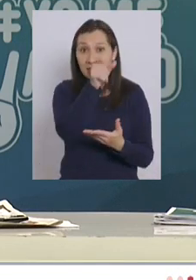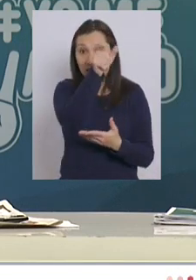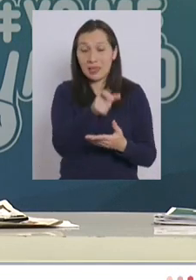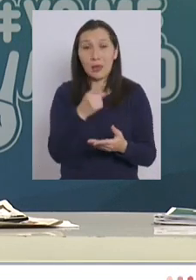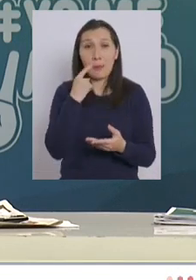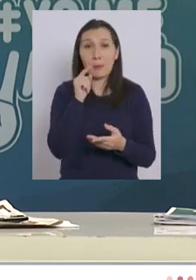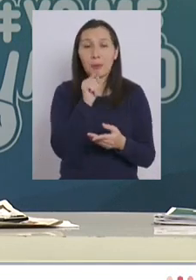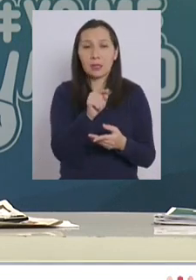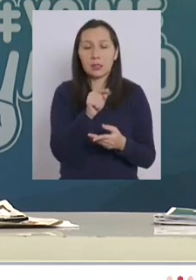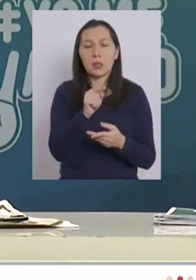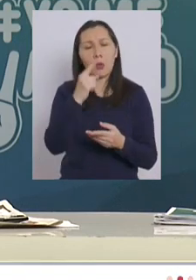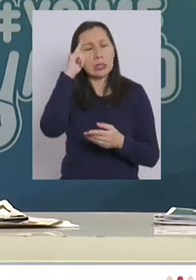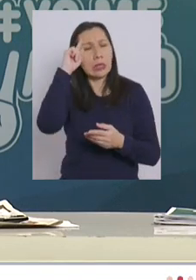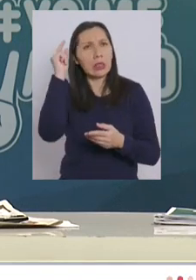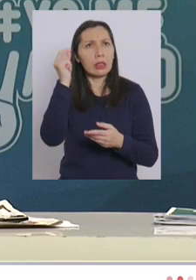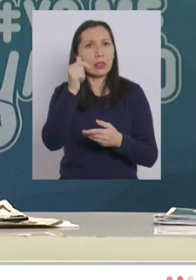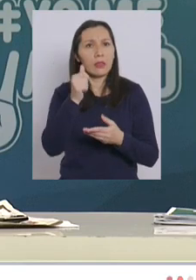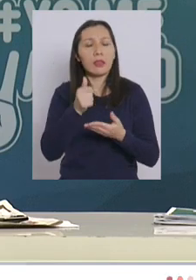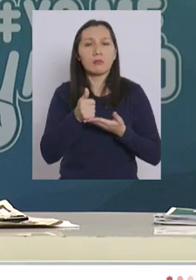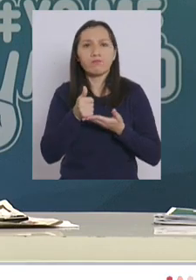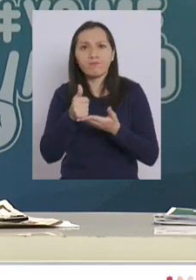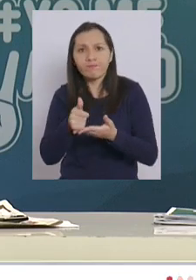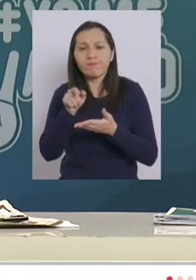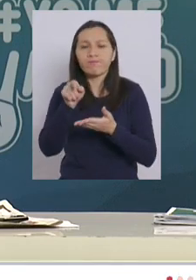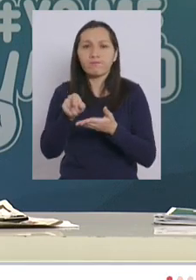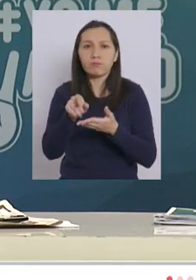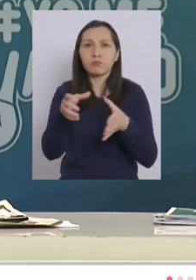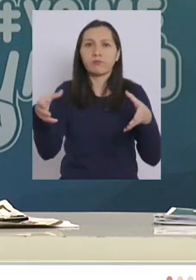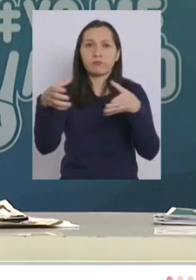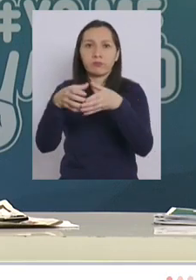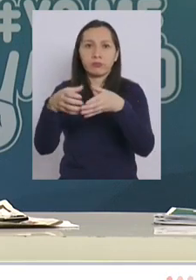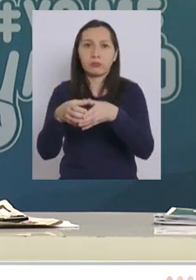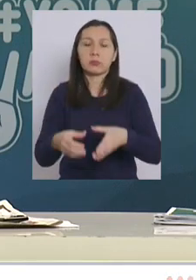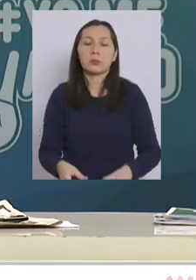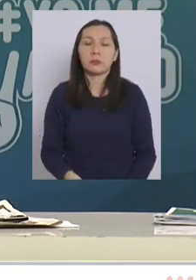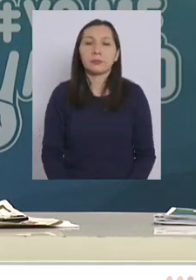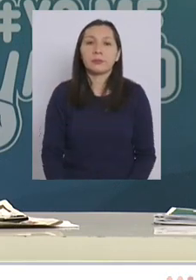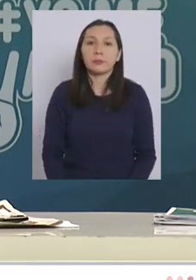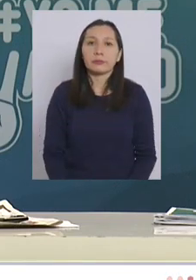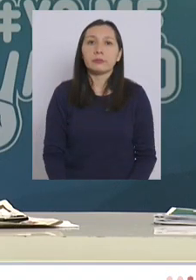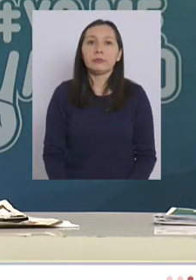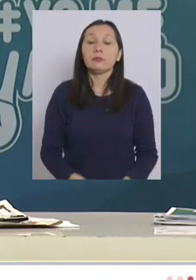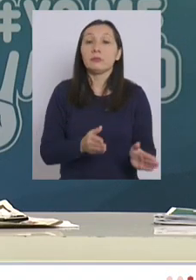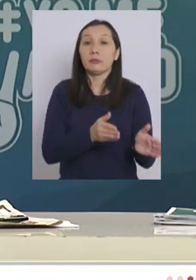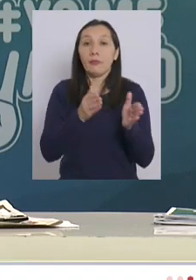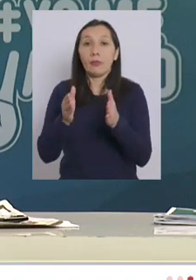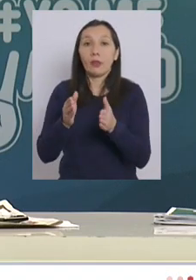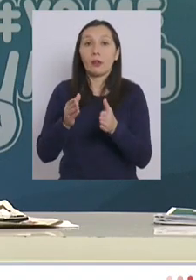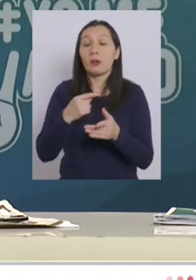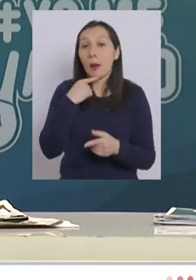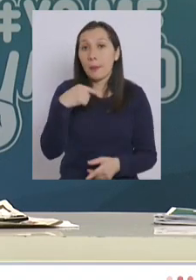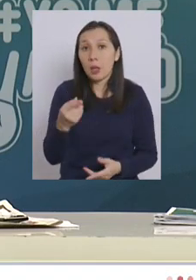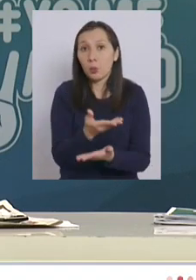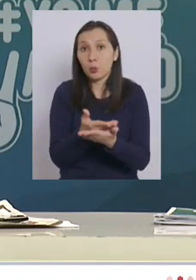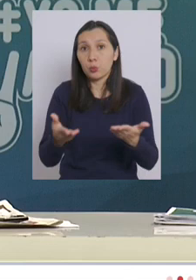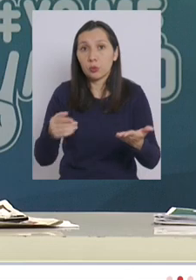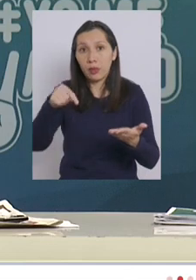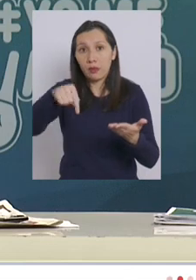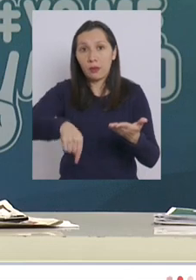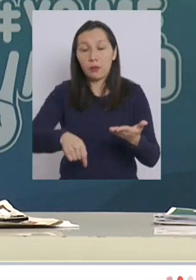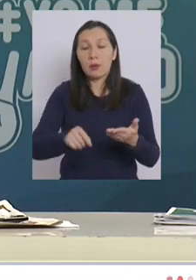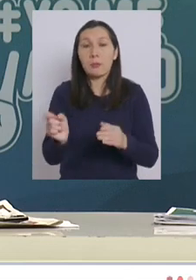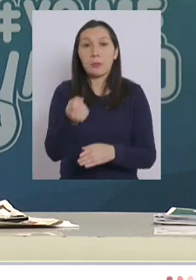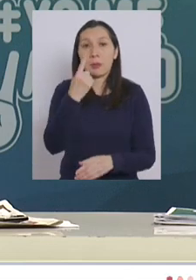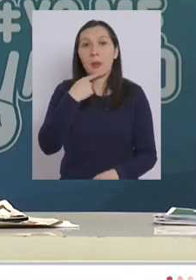el mentor de esta unidad. A continuación, pasamos a escuchar las preguntas del día de hoy.